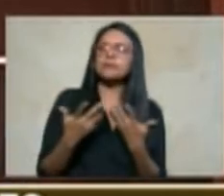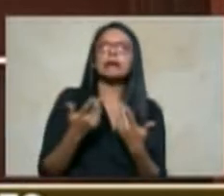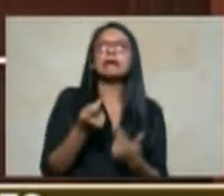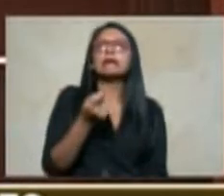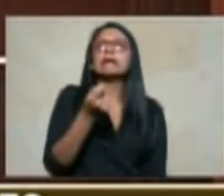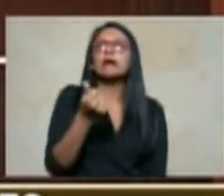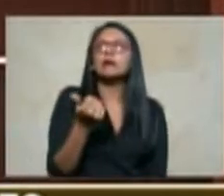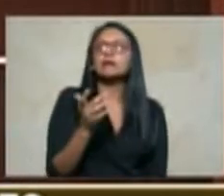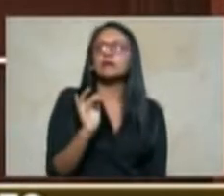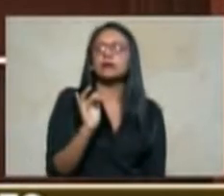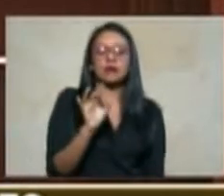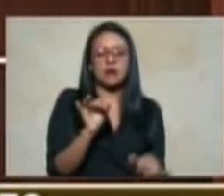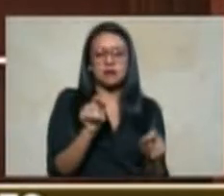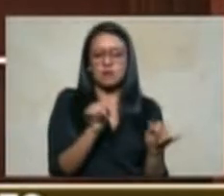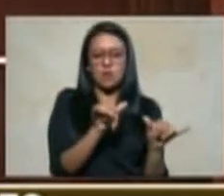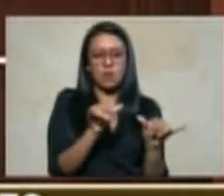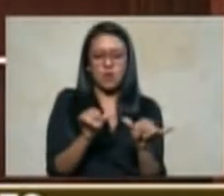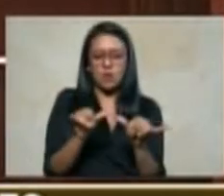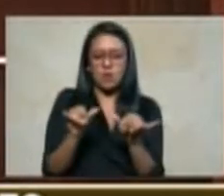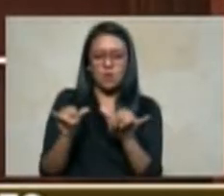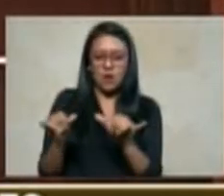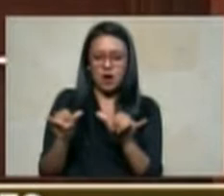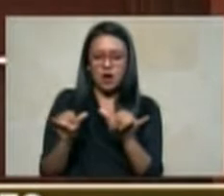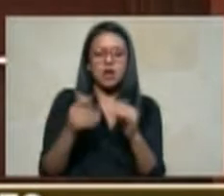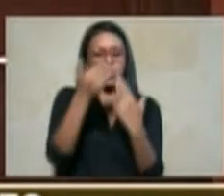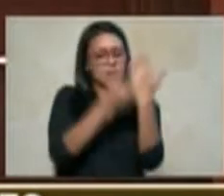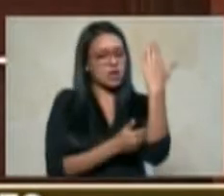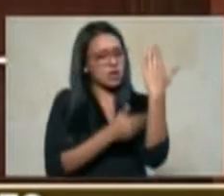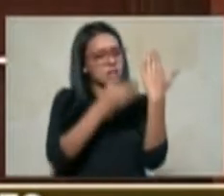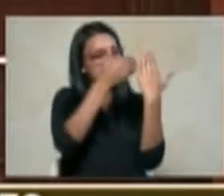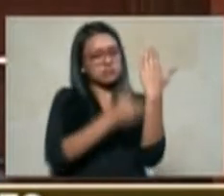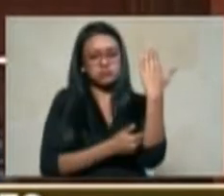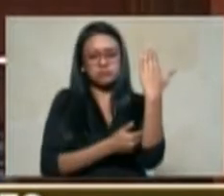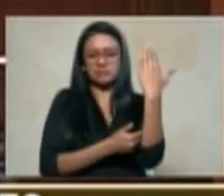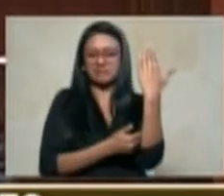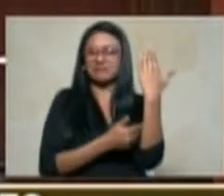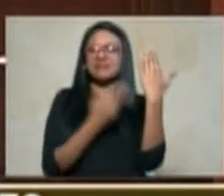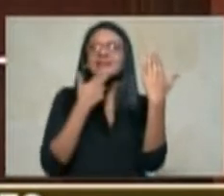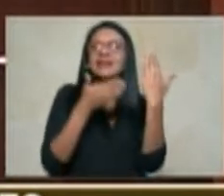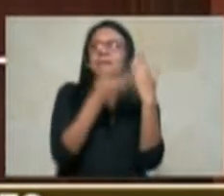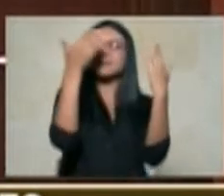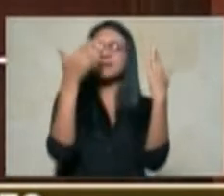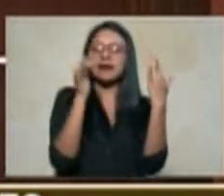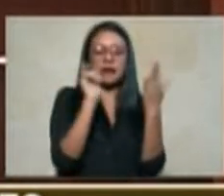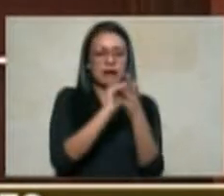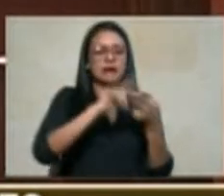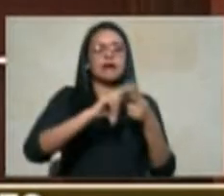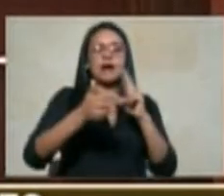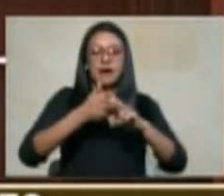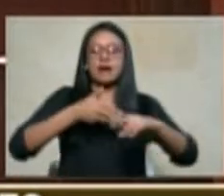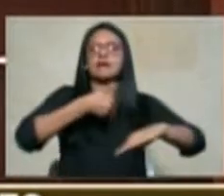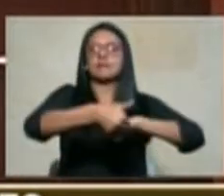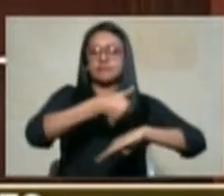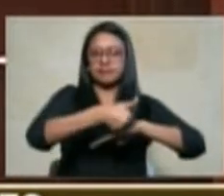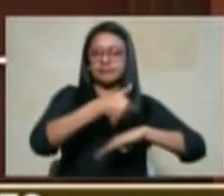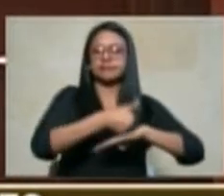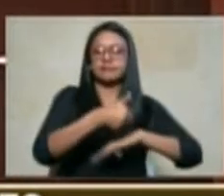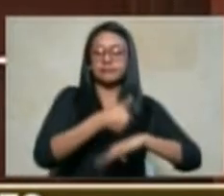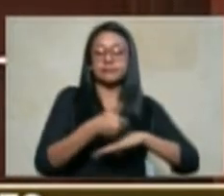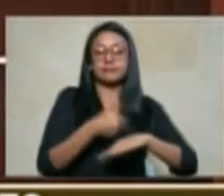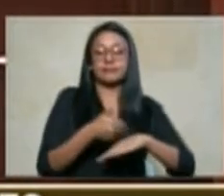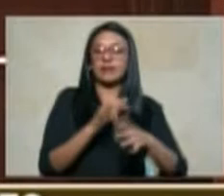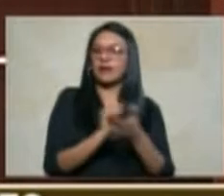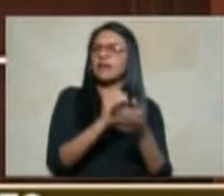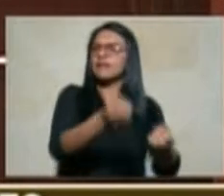las sentencias en materia de proceso restitutivo han abordado reclamaciones bien por hechos generados por los